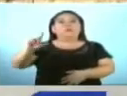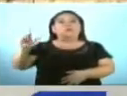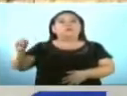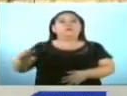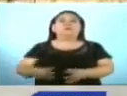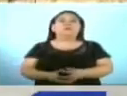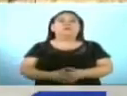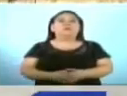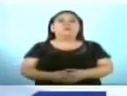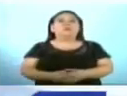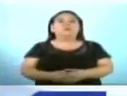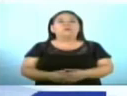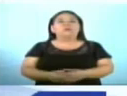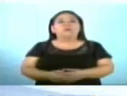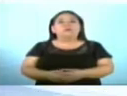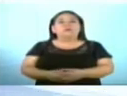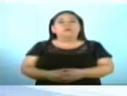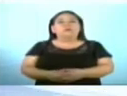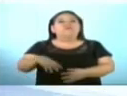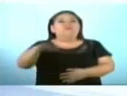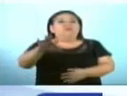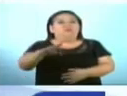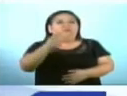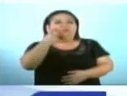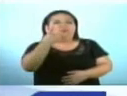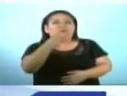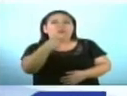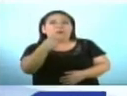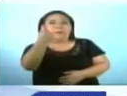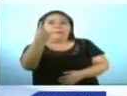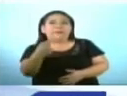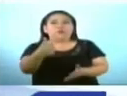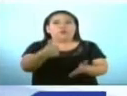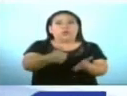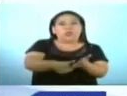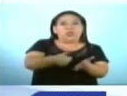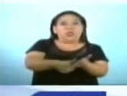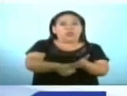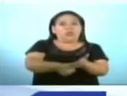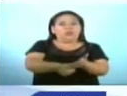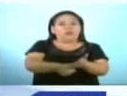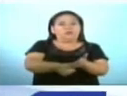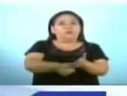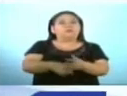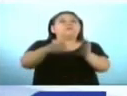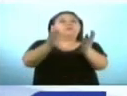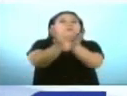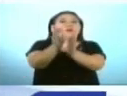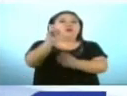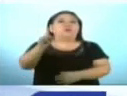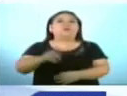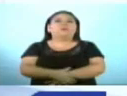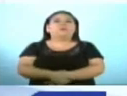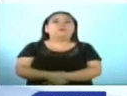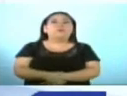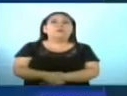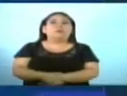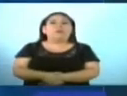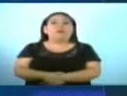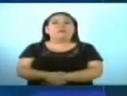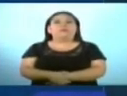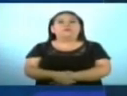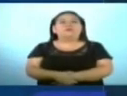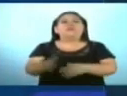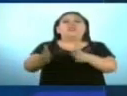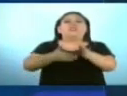Salvador Norte será Armando Barrera por Gana, San Salvador Oeste José Urbina de Nuevas Ideas, en San Salvador Este José